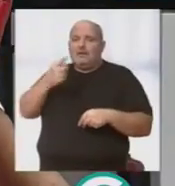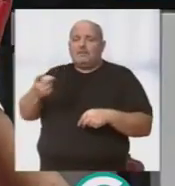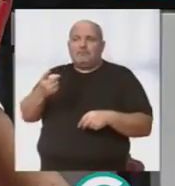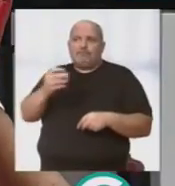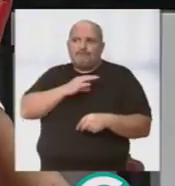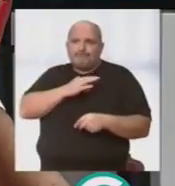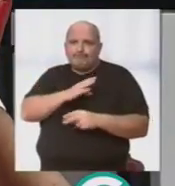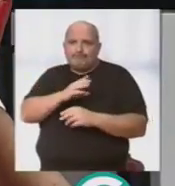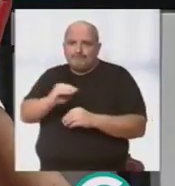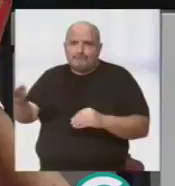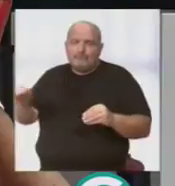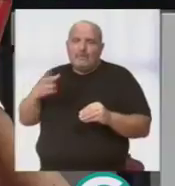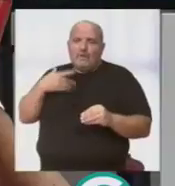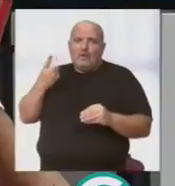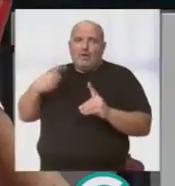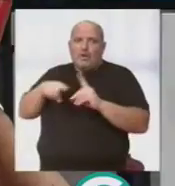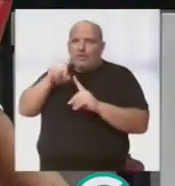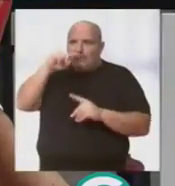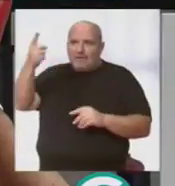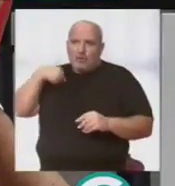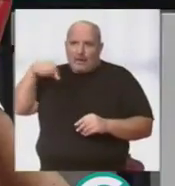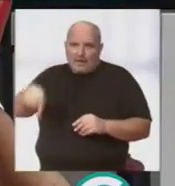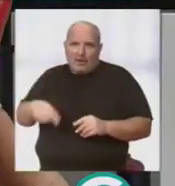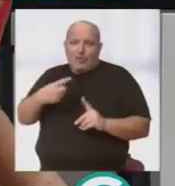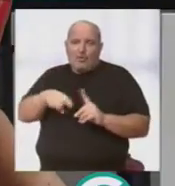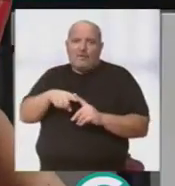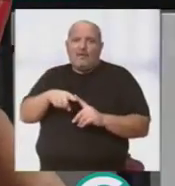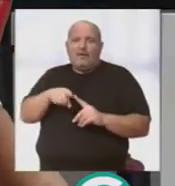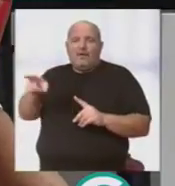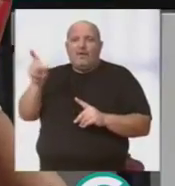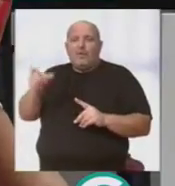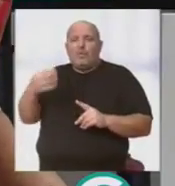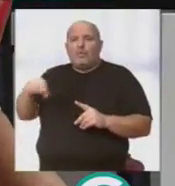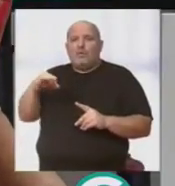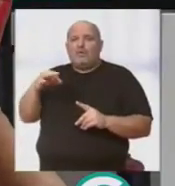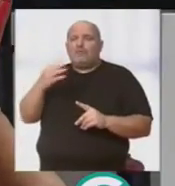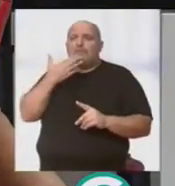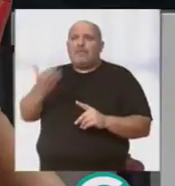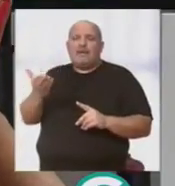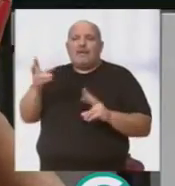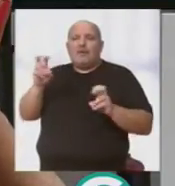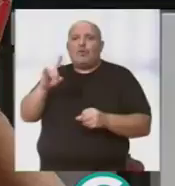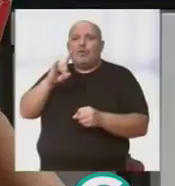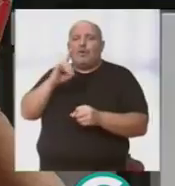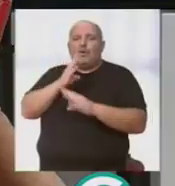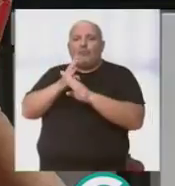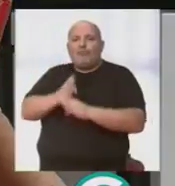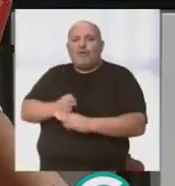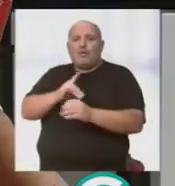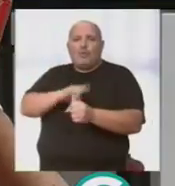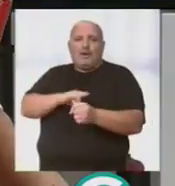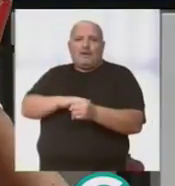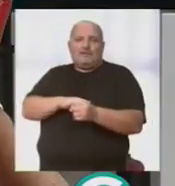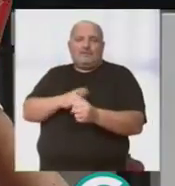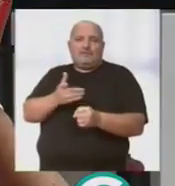señores, que el año que viene estaremos de nuevo aquí. Ellos solamente ponen el requisito de ellos que sea el lunes, porque es el día que más les gusta.